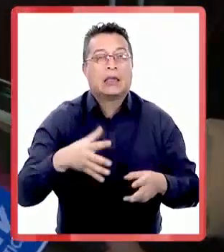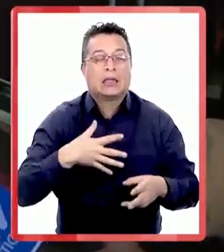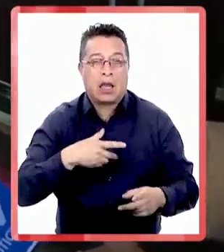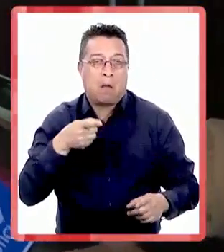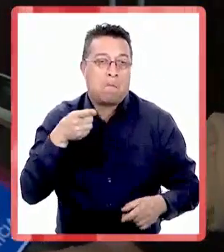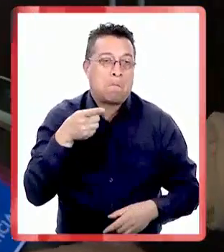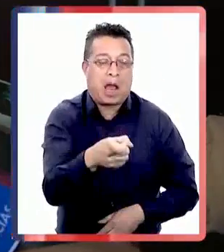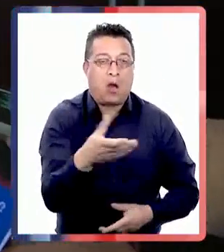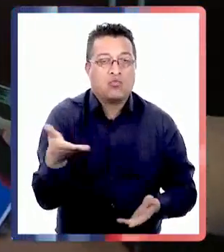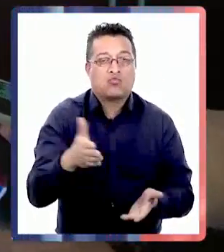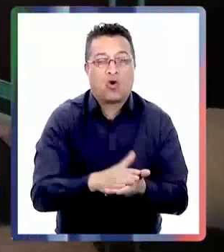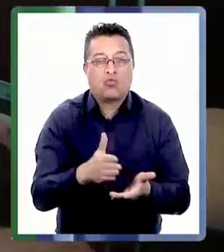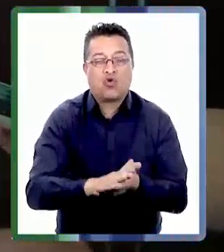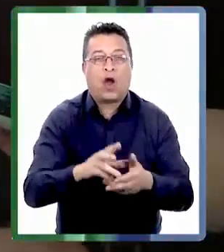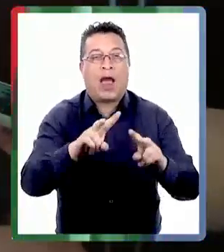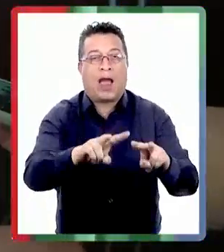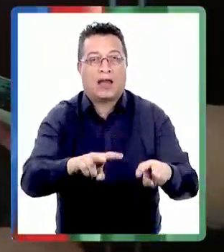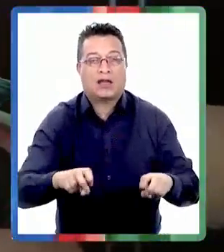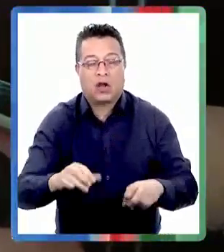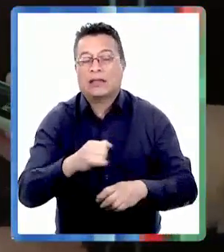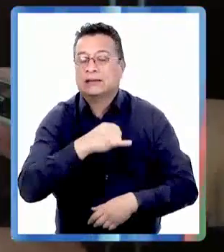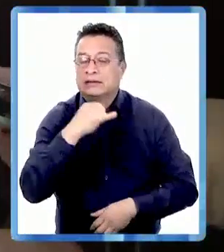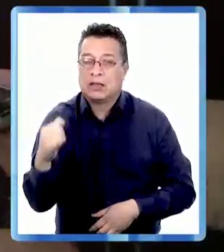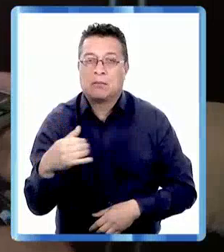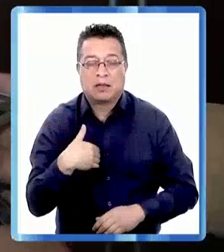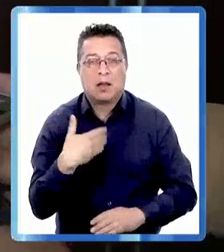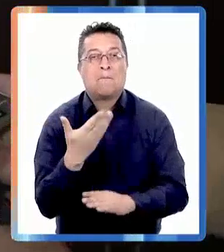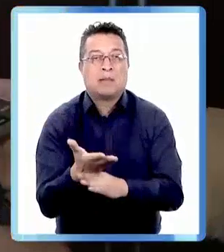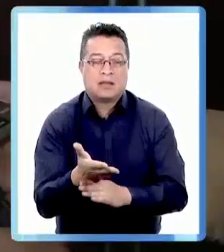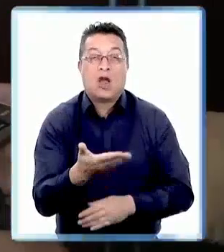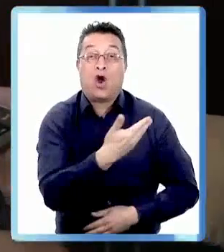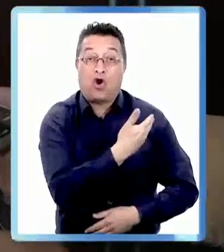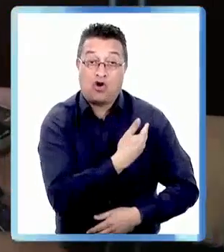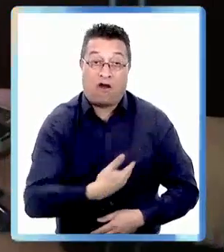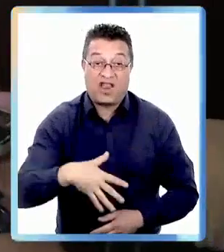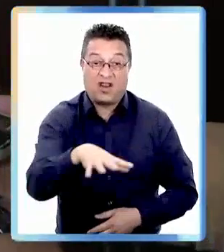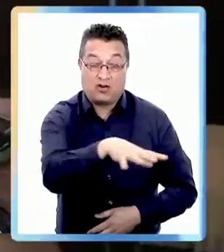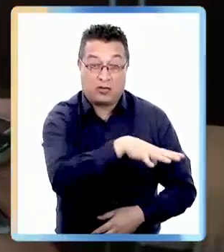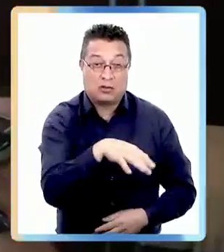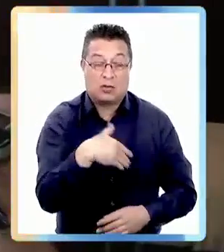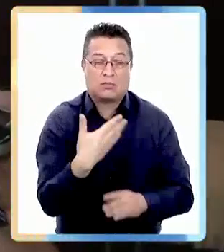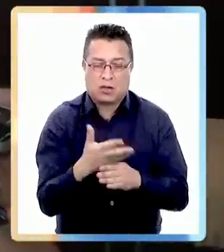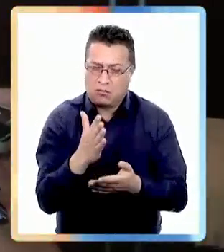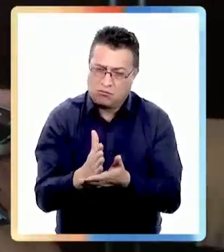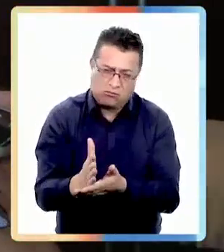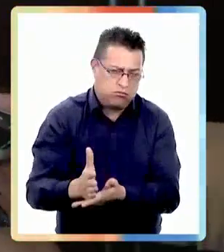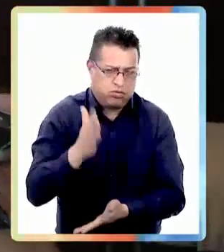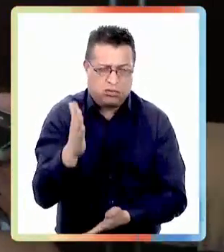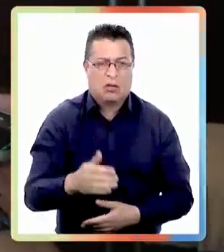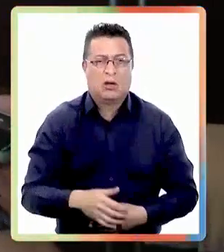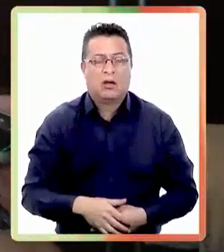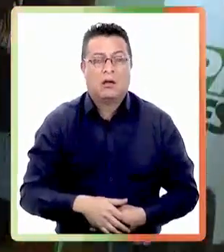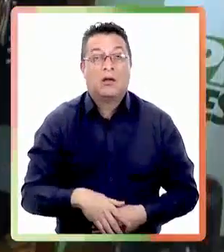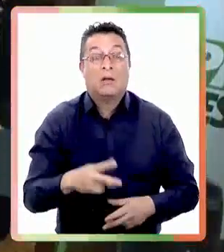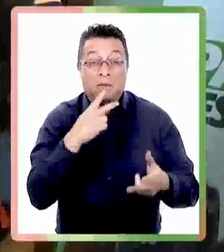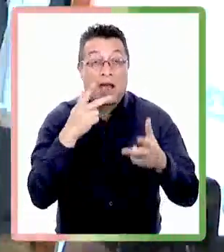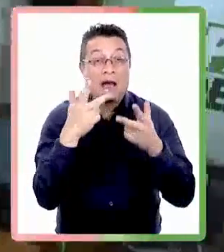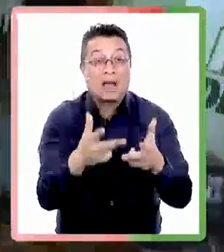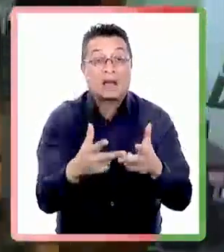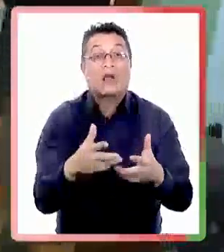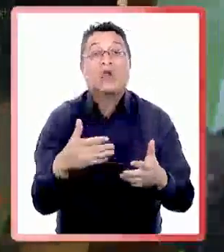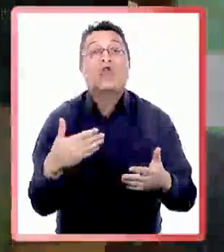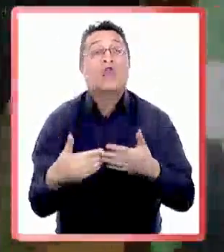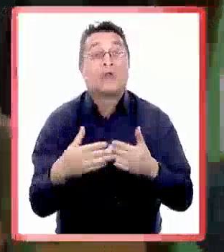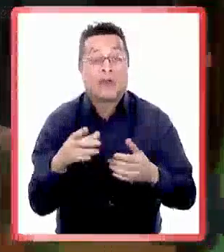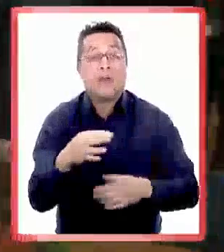hacen es querer disparar a matar al sector agrícola es por eso que siempre hemos pedido al gobierno poner más mano dura poner más firmeza el